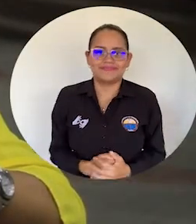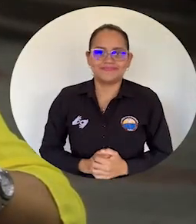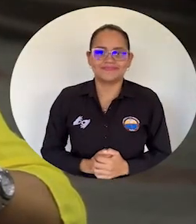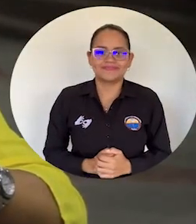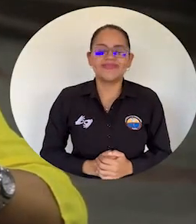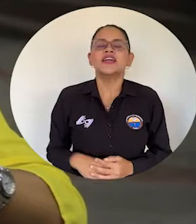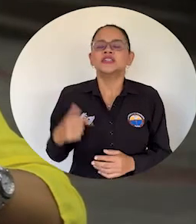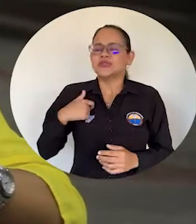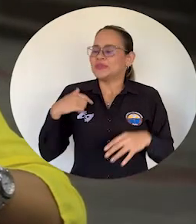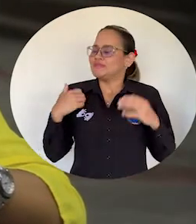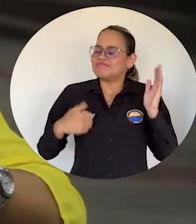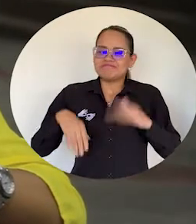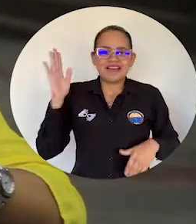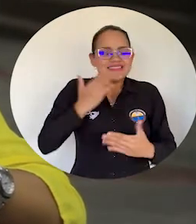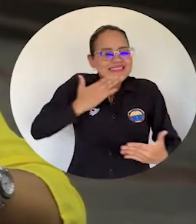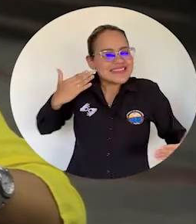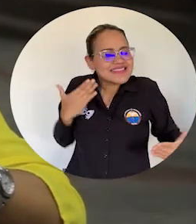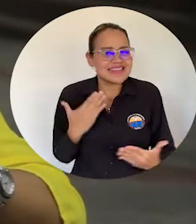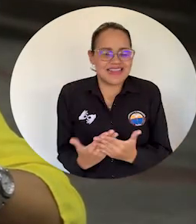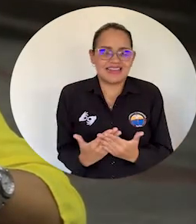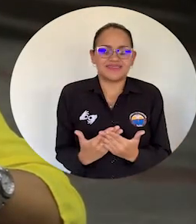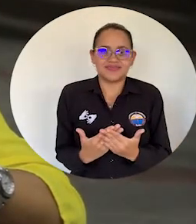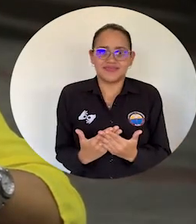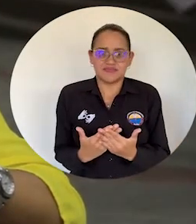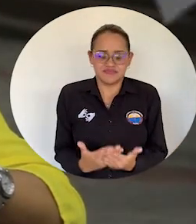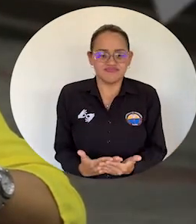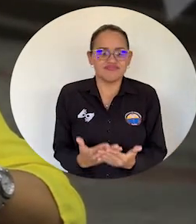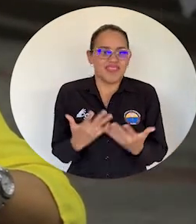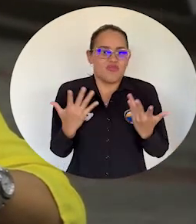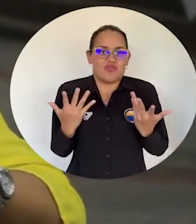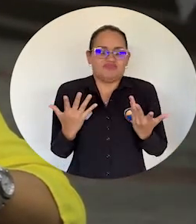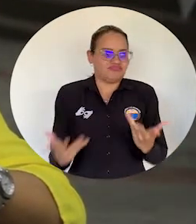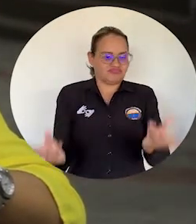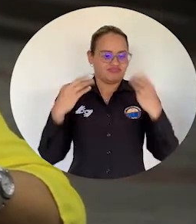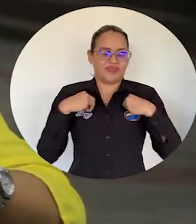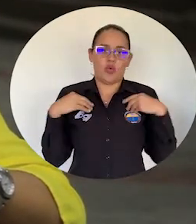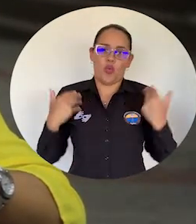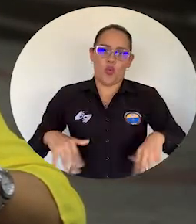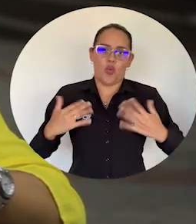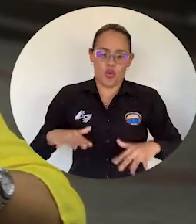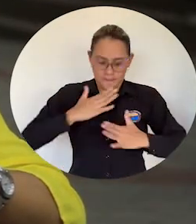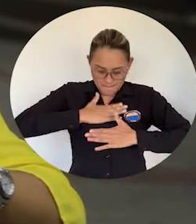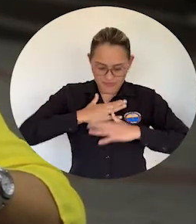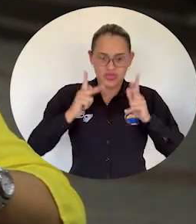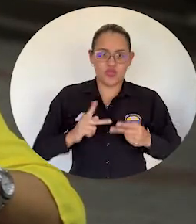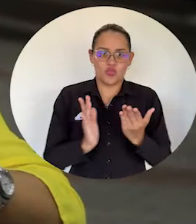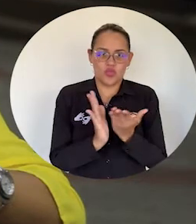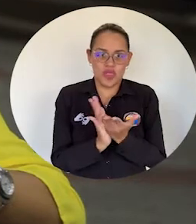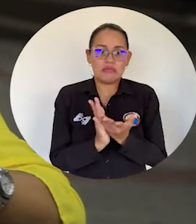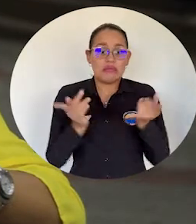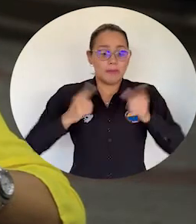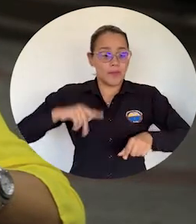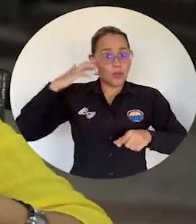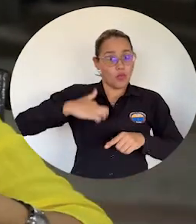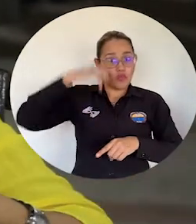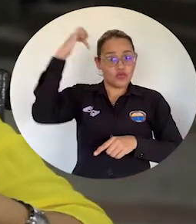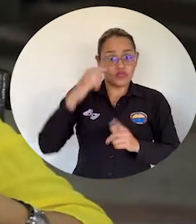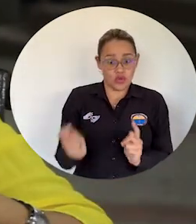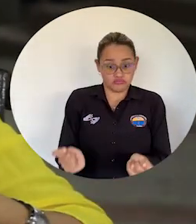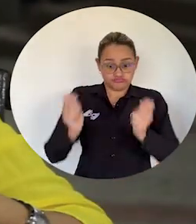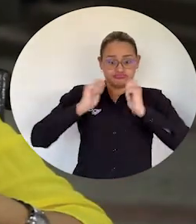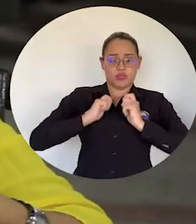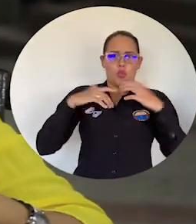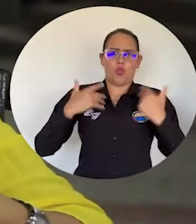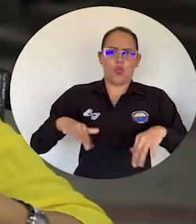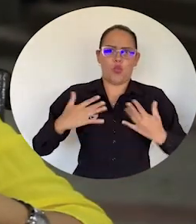gratitud por todo lo que esto significa para nosotros como estudiantes. Para mí como profesional, tener